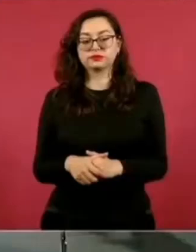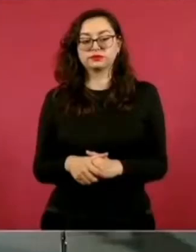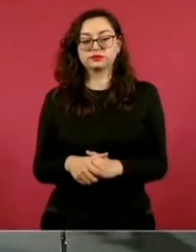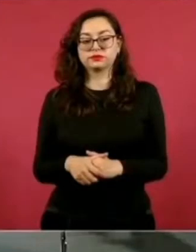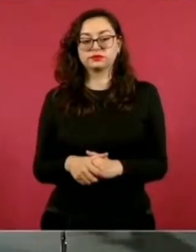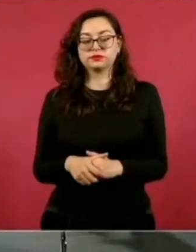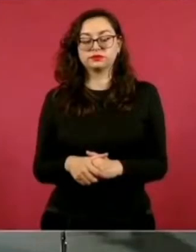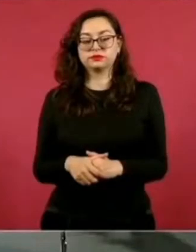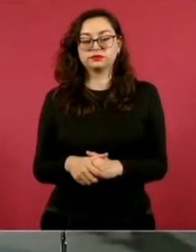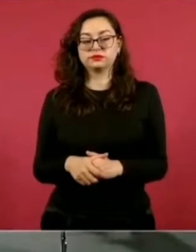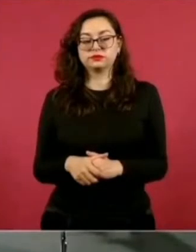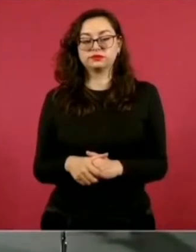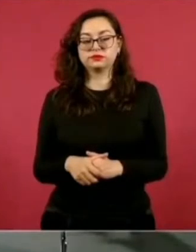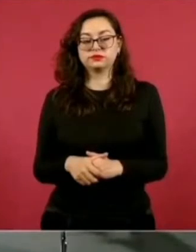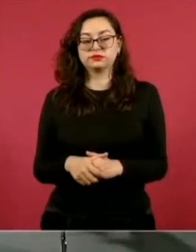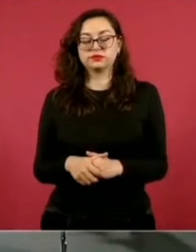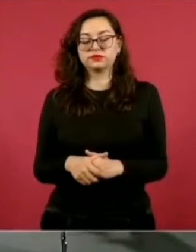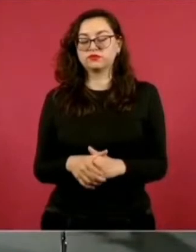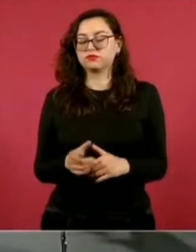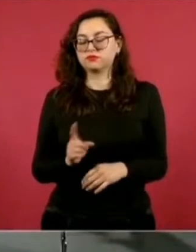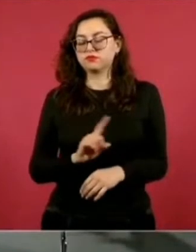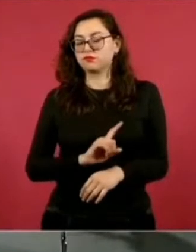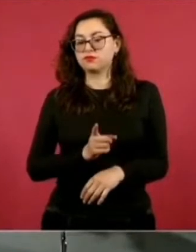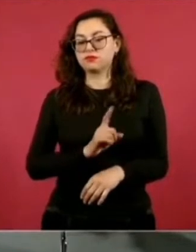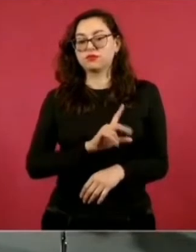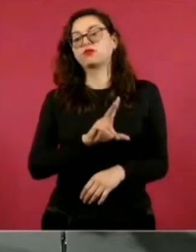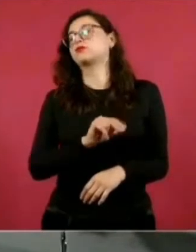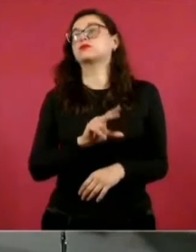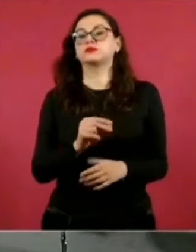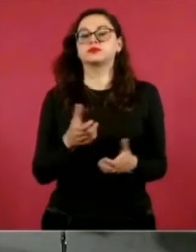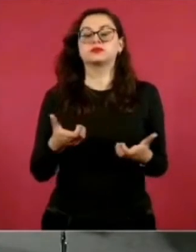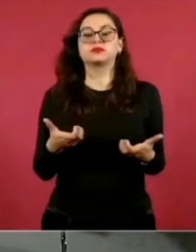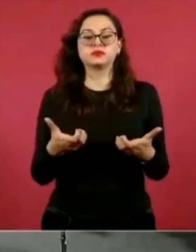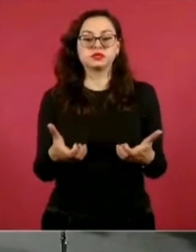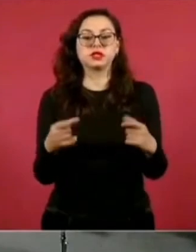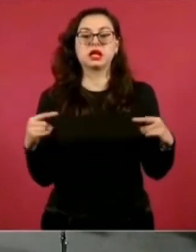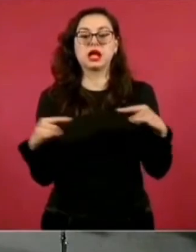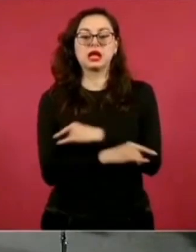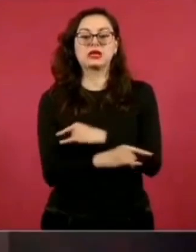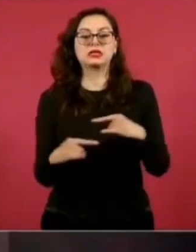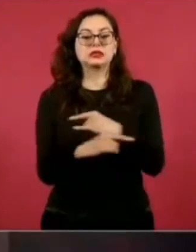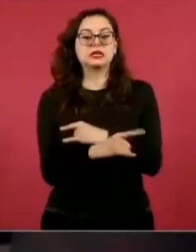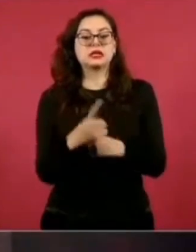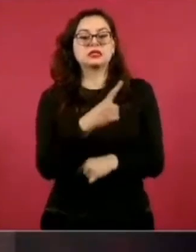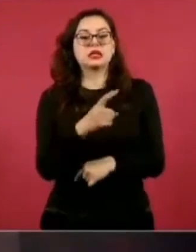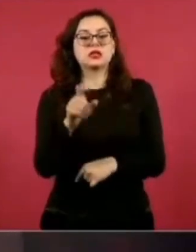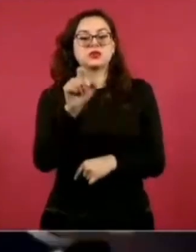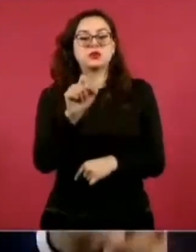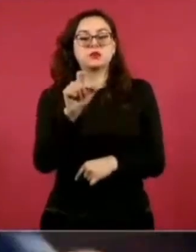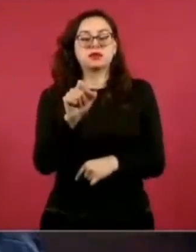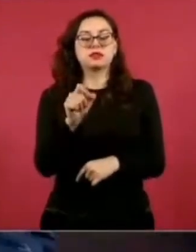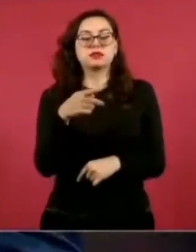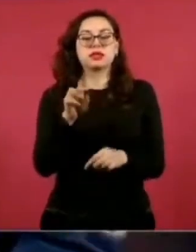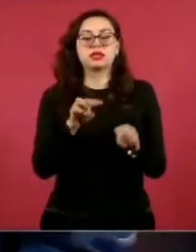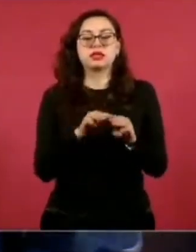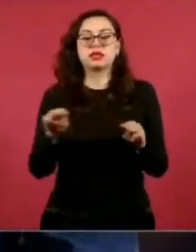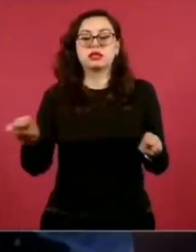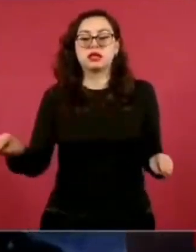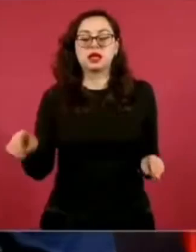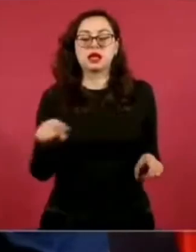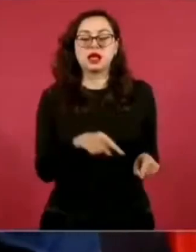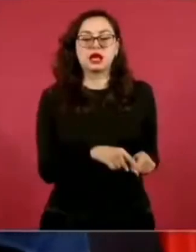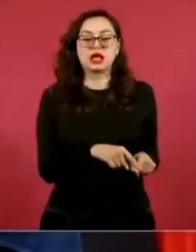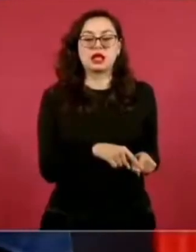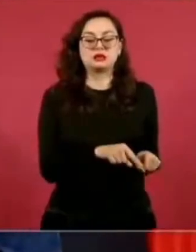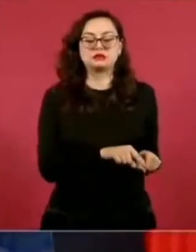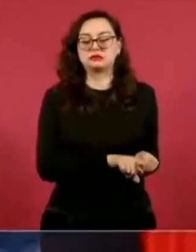No, pero la carretera son 120 kilómetros de Ciudad Valles a